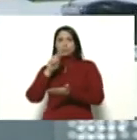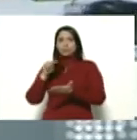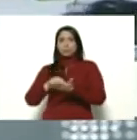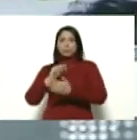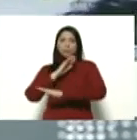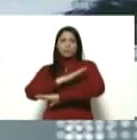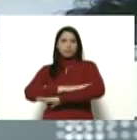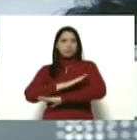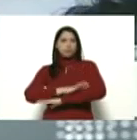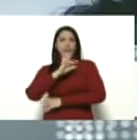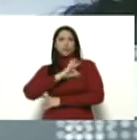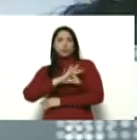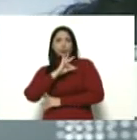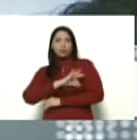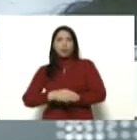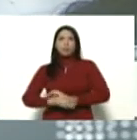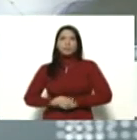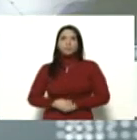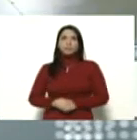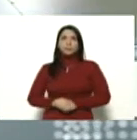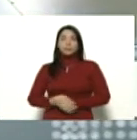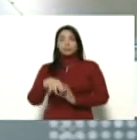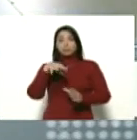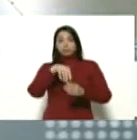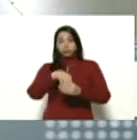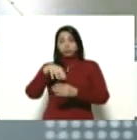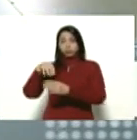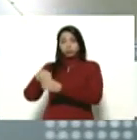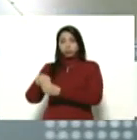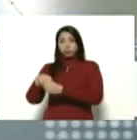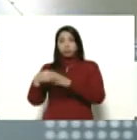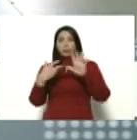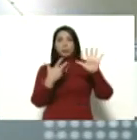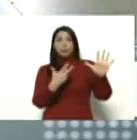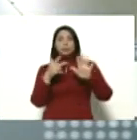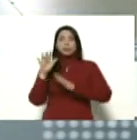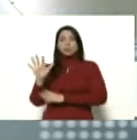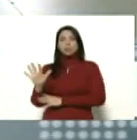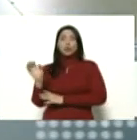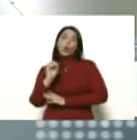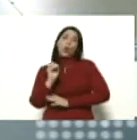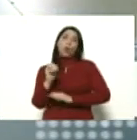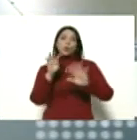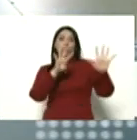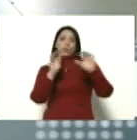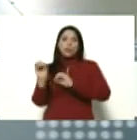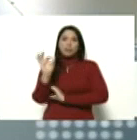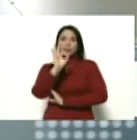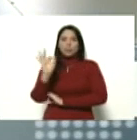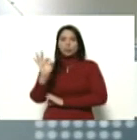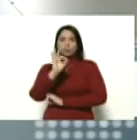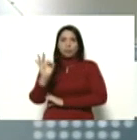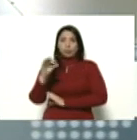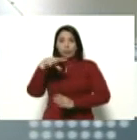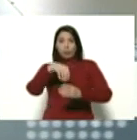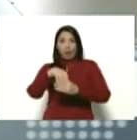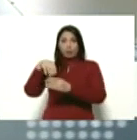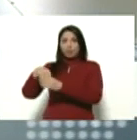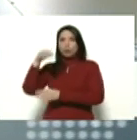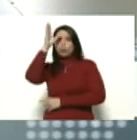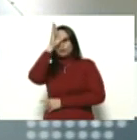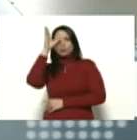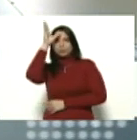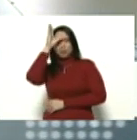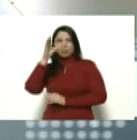disciplina social, la cuarentena al 85-90%, la cuarentena consciente.